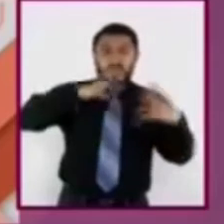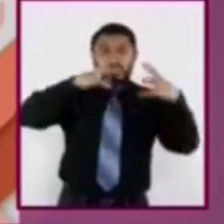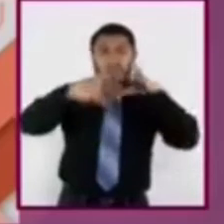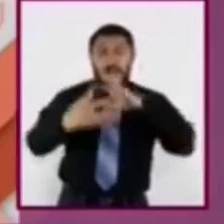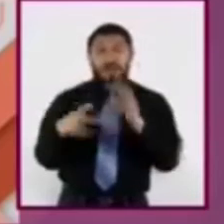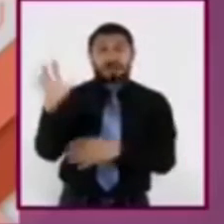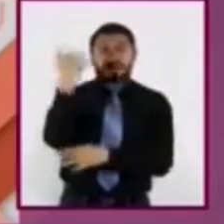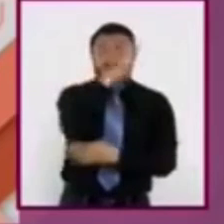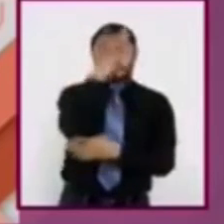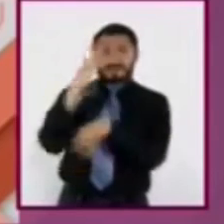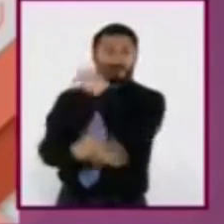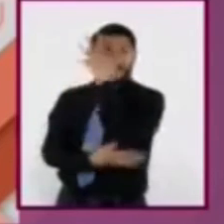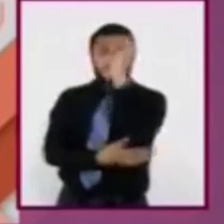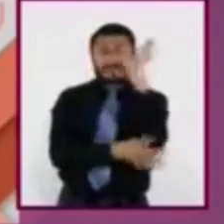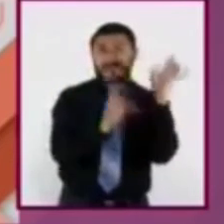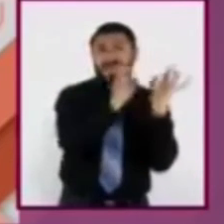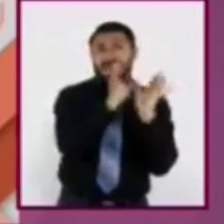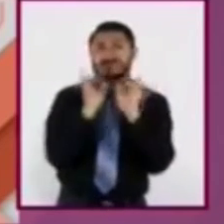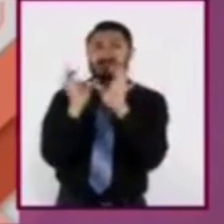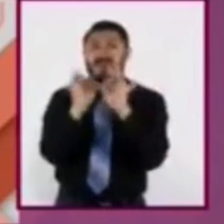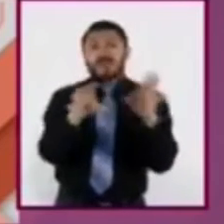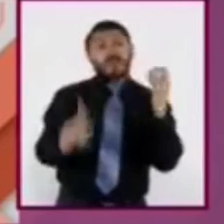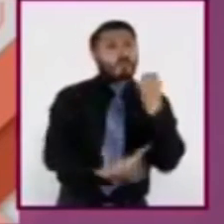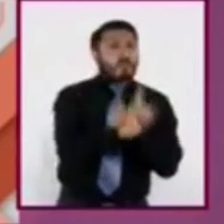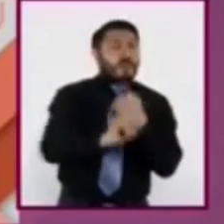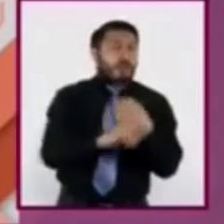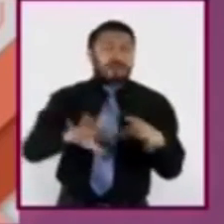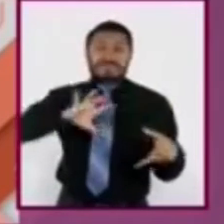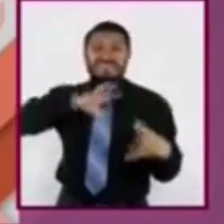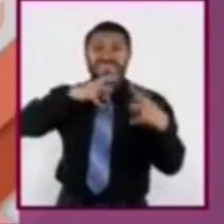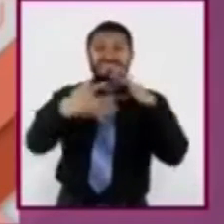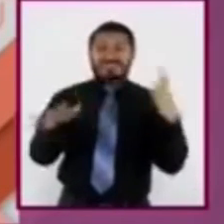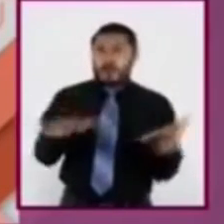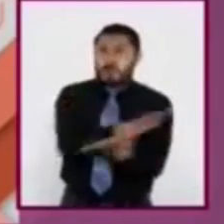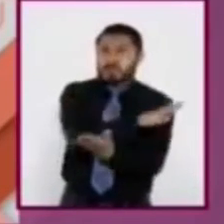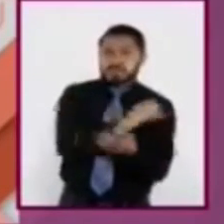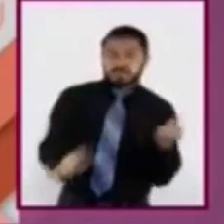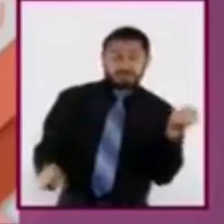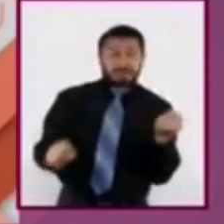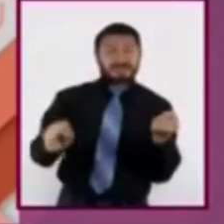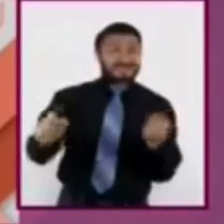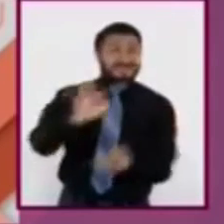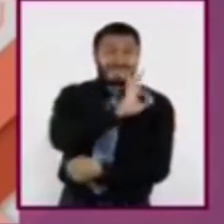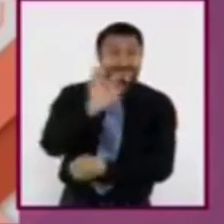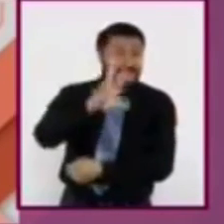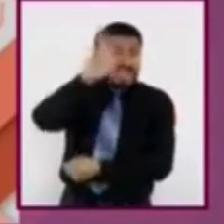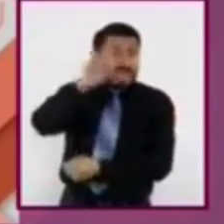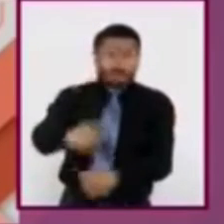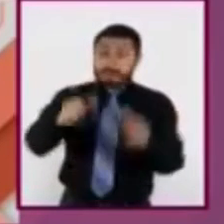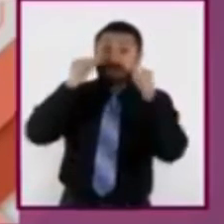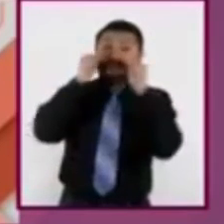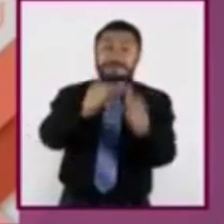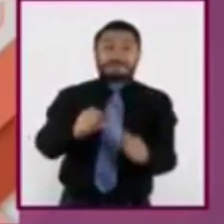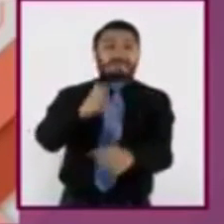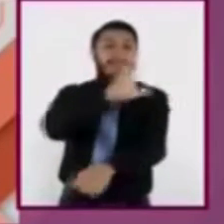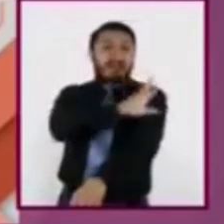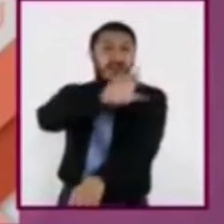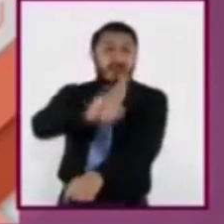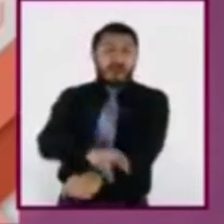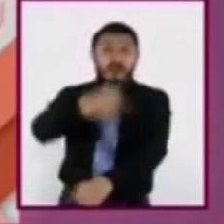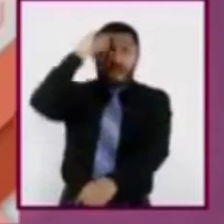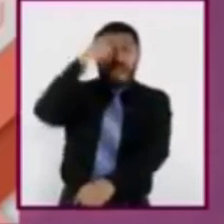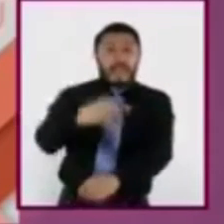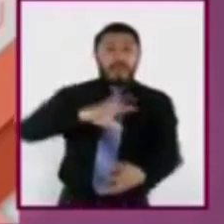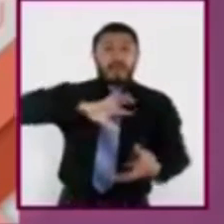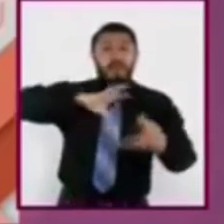climáticos extremos, son problemáticas que devastarán al mundo si no se toman medidas urgentes y coordinadas para detener el